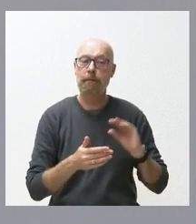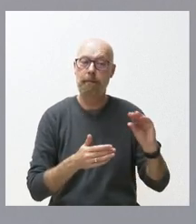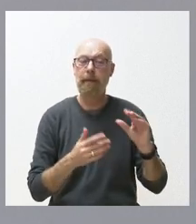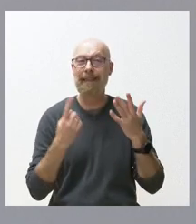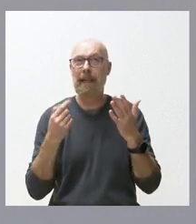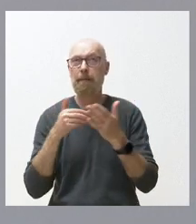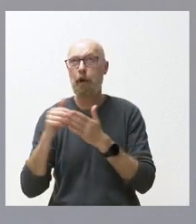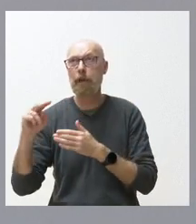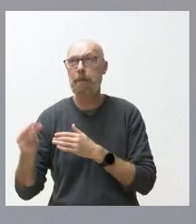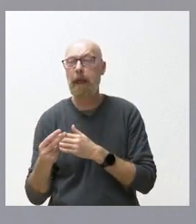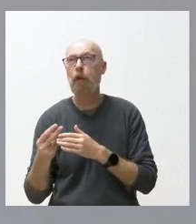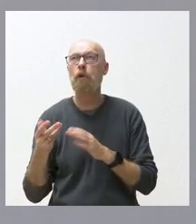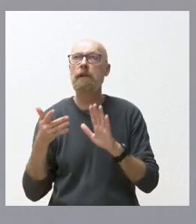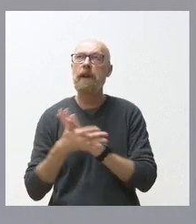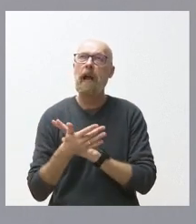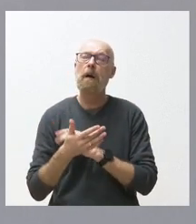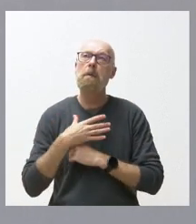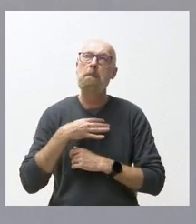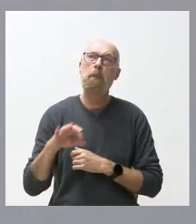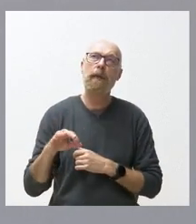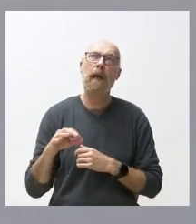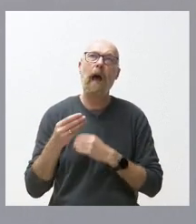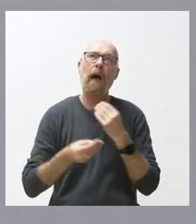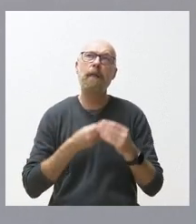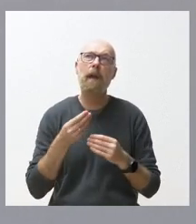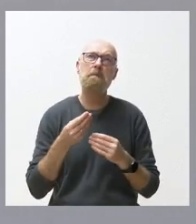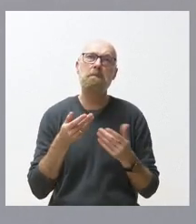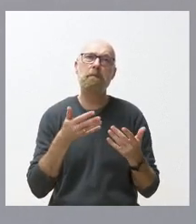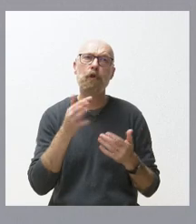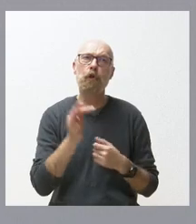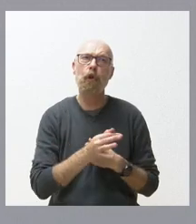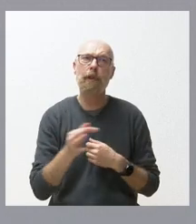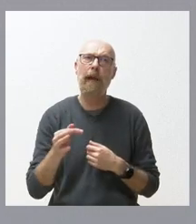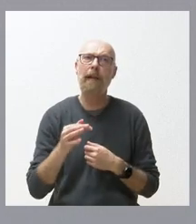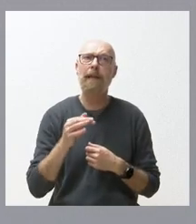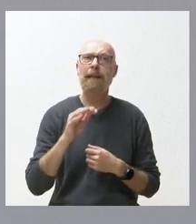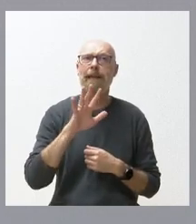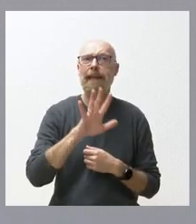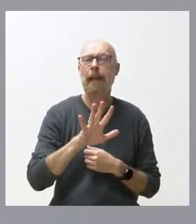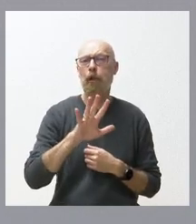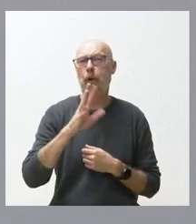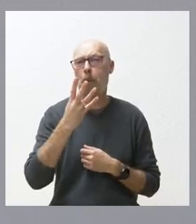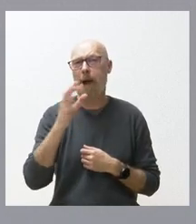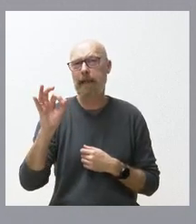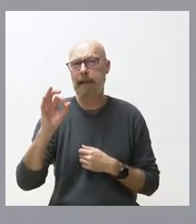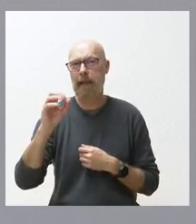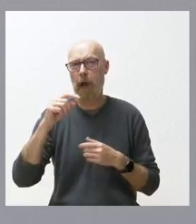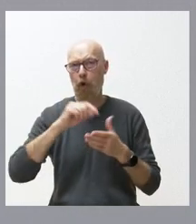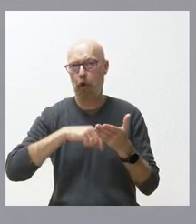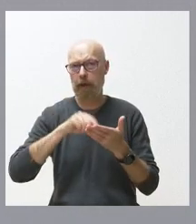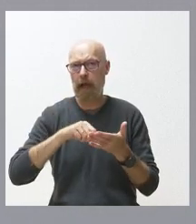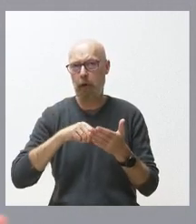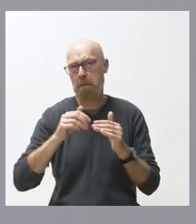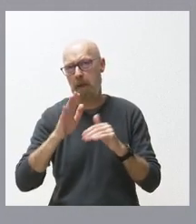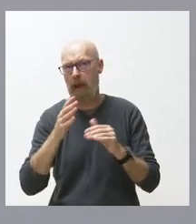y medio permitiría hacer un total de 540 contratos algo más de 540